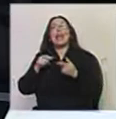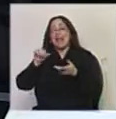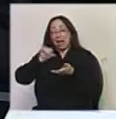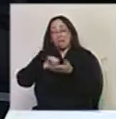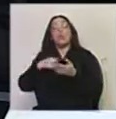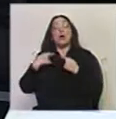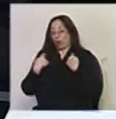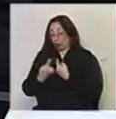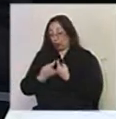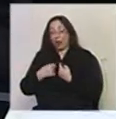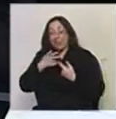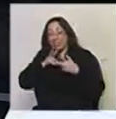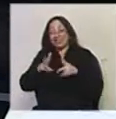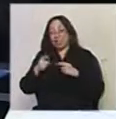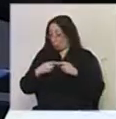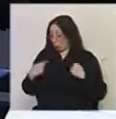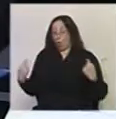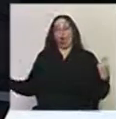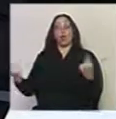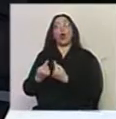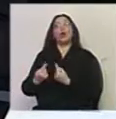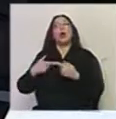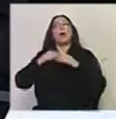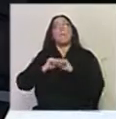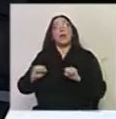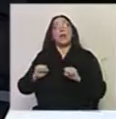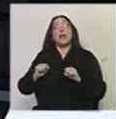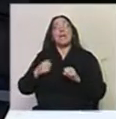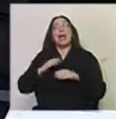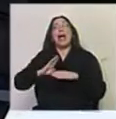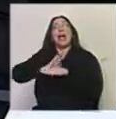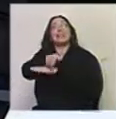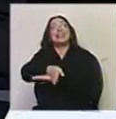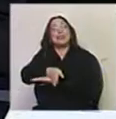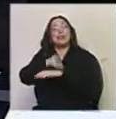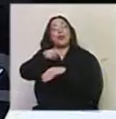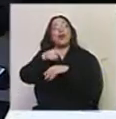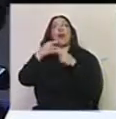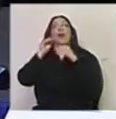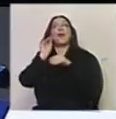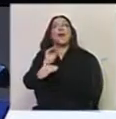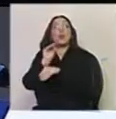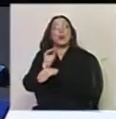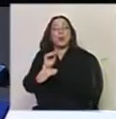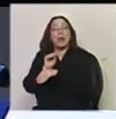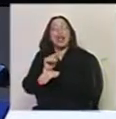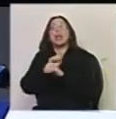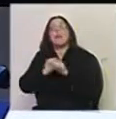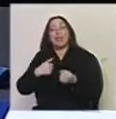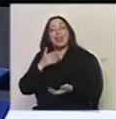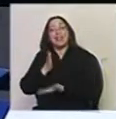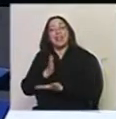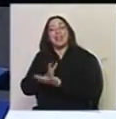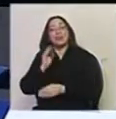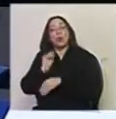digo nosotros, me refiero a todos nosotros, nos estamos ofreciendo nosotros mismos el acceso a estos bienes culturales y la posibilidad de usufructuar ese derecho al bien